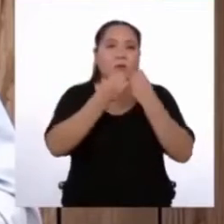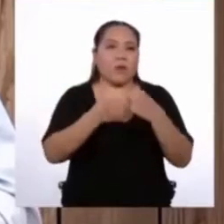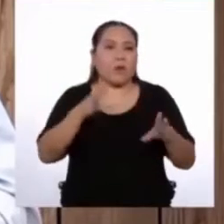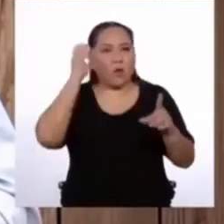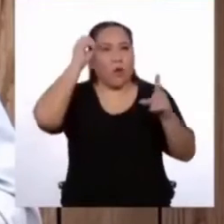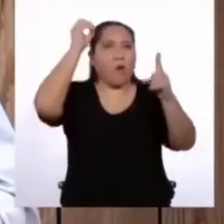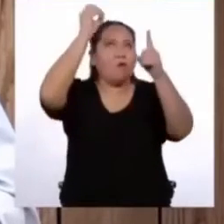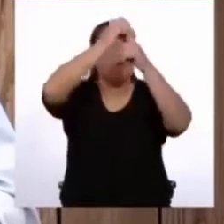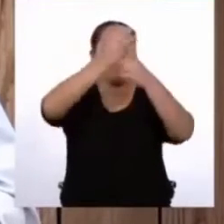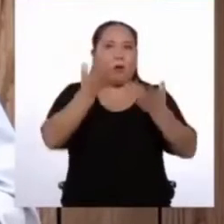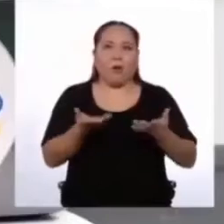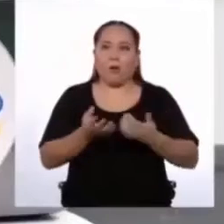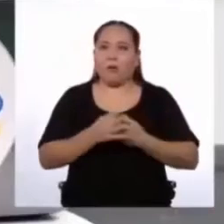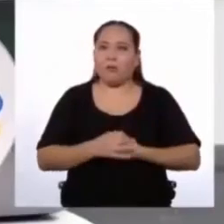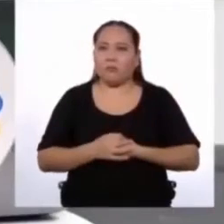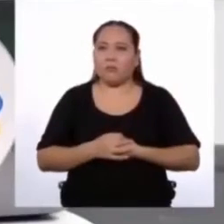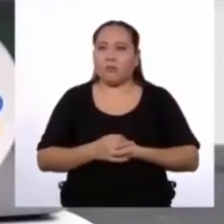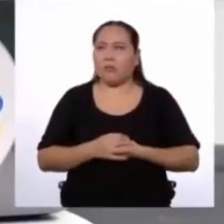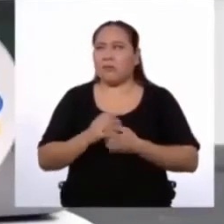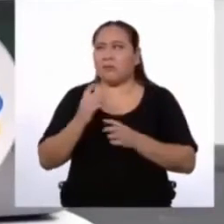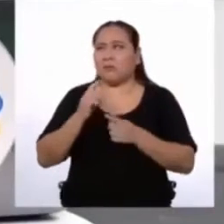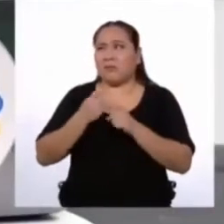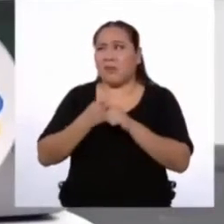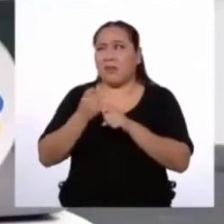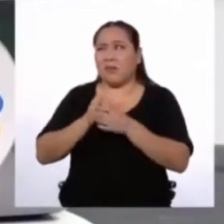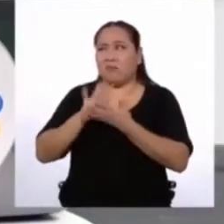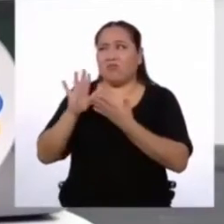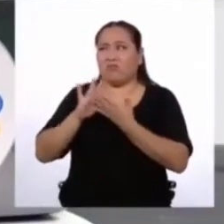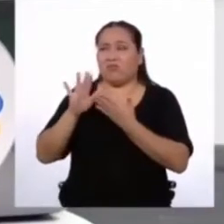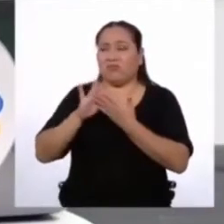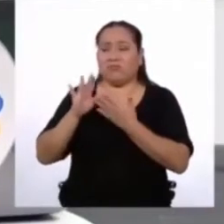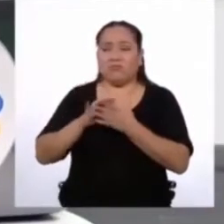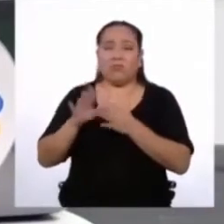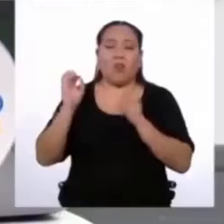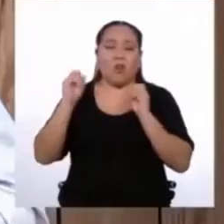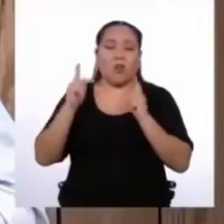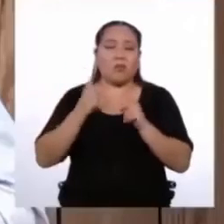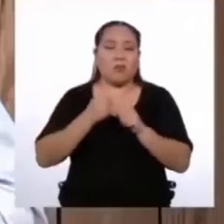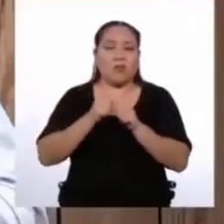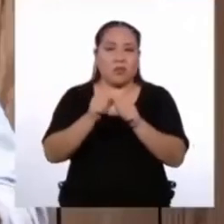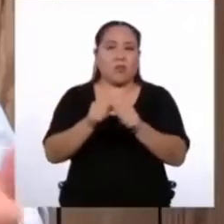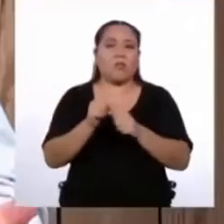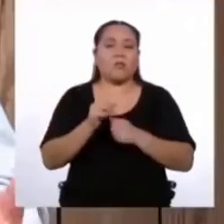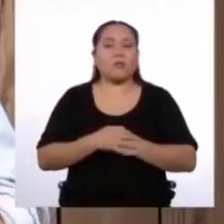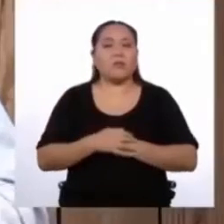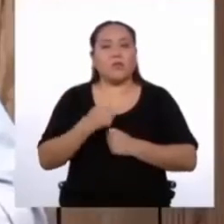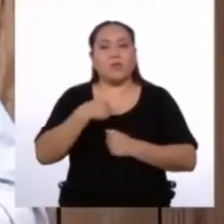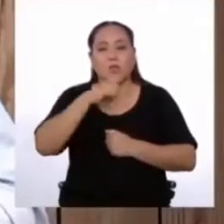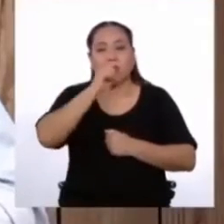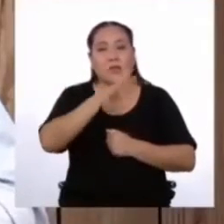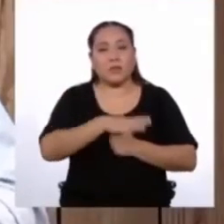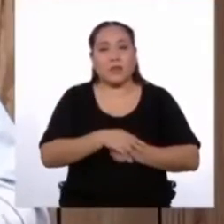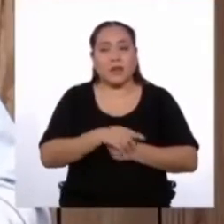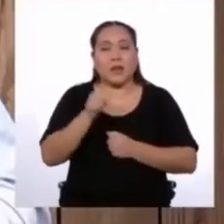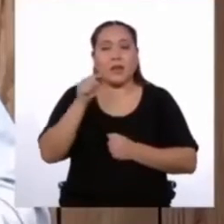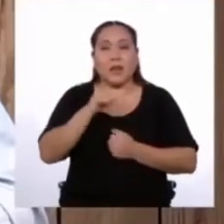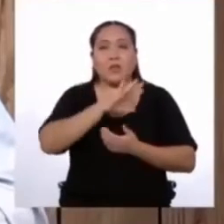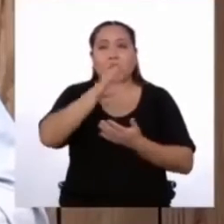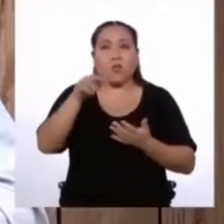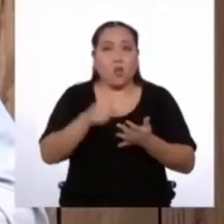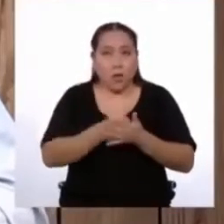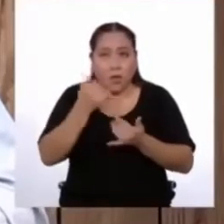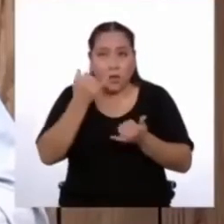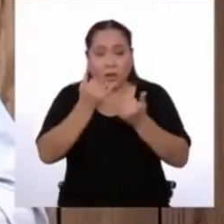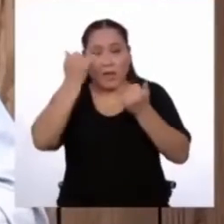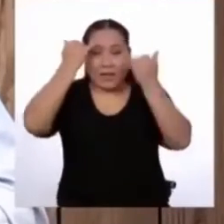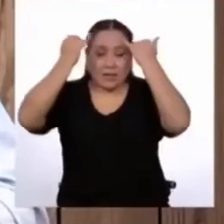el enfoque en el que estaban. ¡Una bromita nomás! ¡Pero está bien! ¡Sigamos! A lo que me refería era a que no todas las